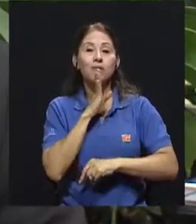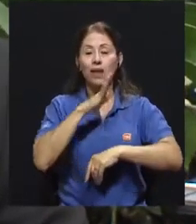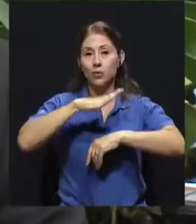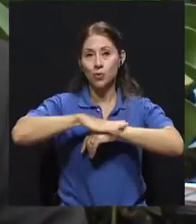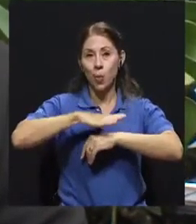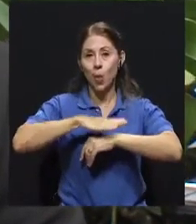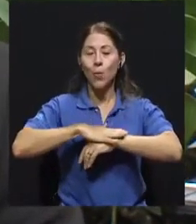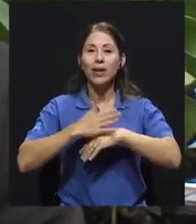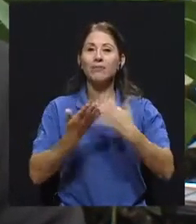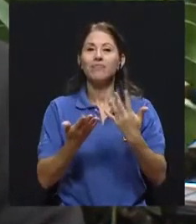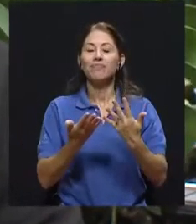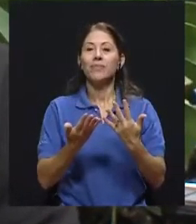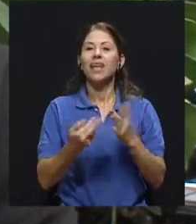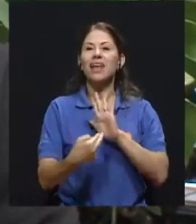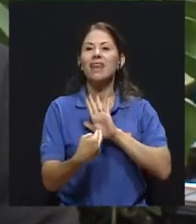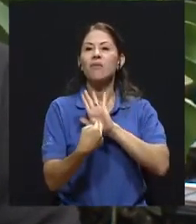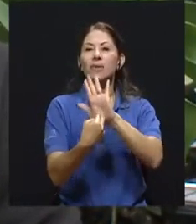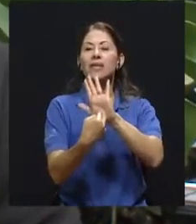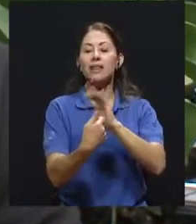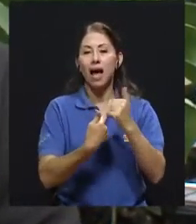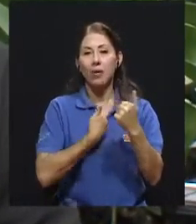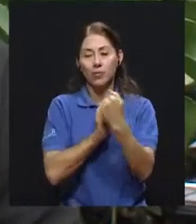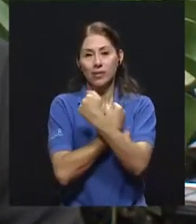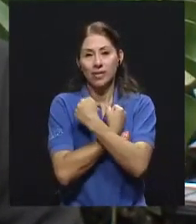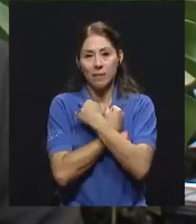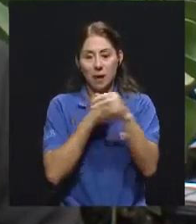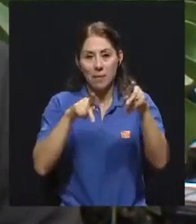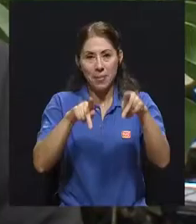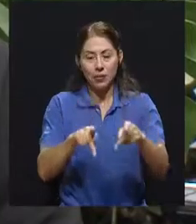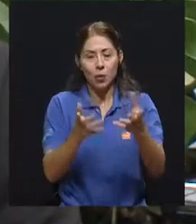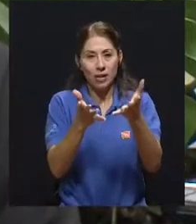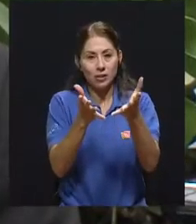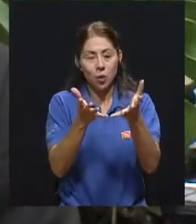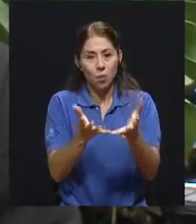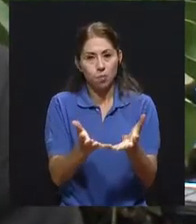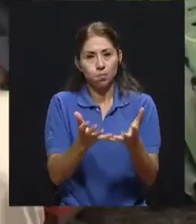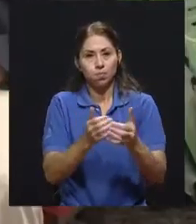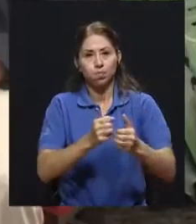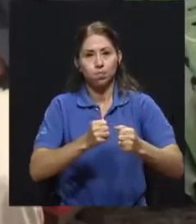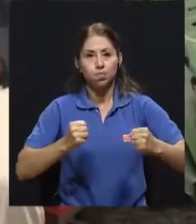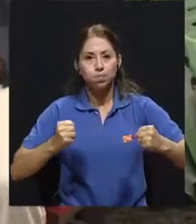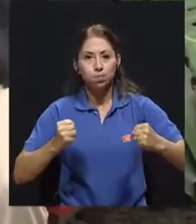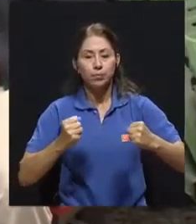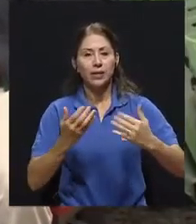¿Qué es la autoestima en las personas que padecen de obesidad?